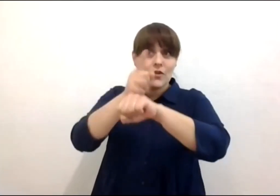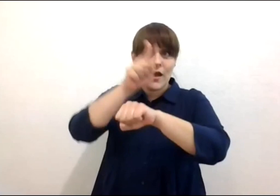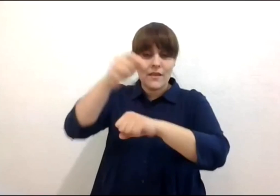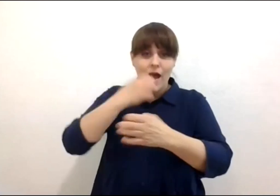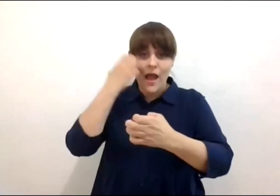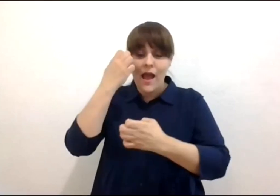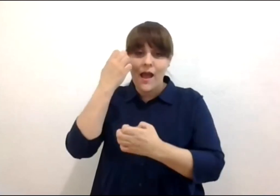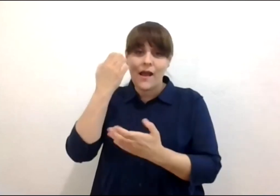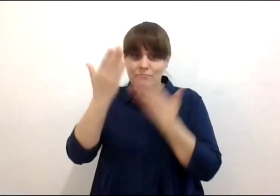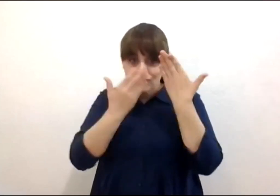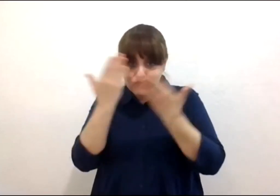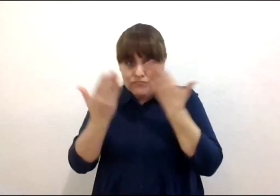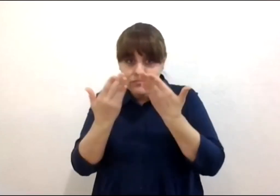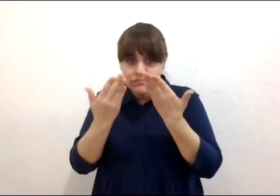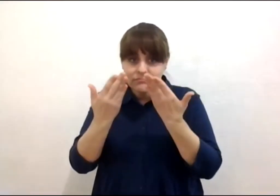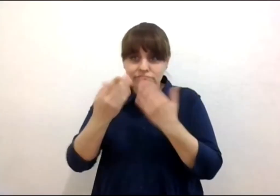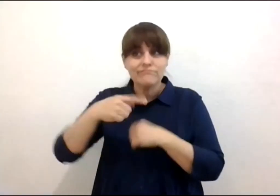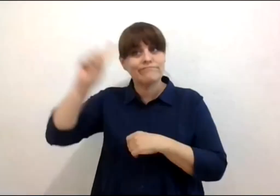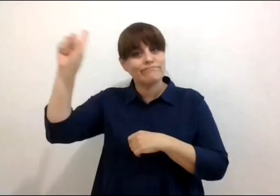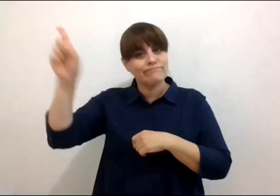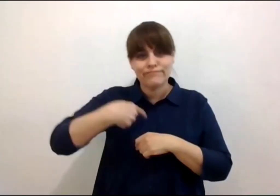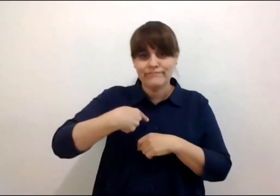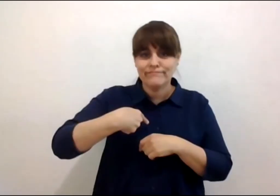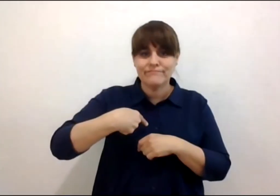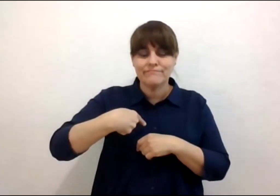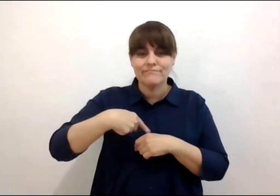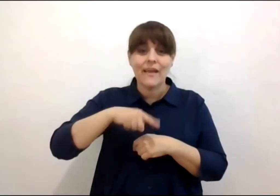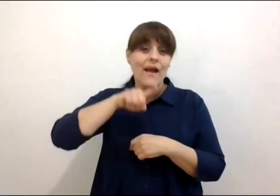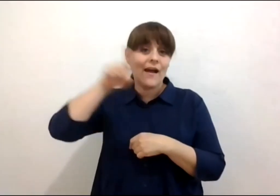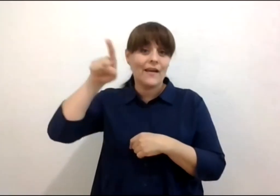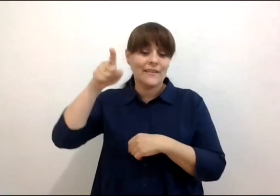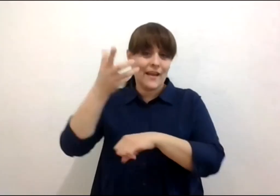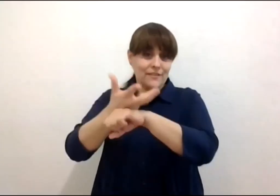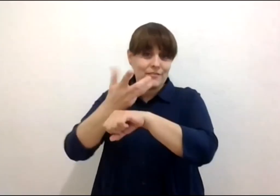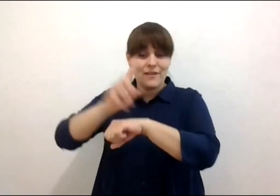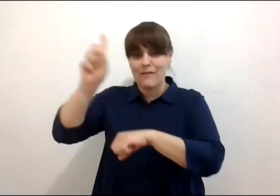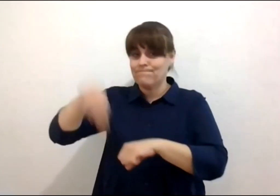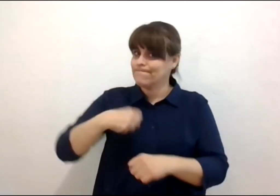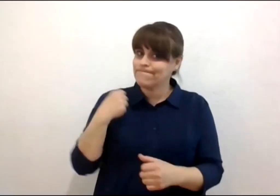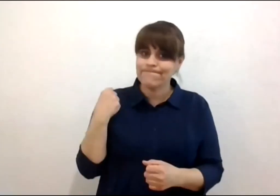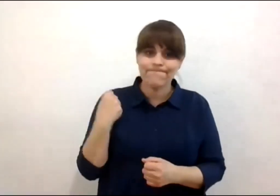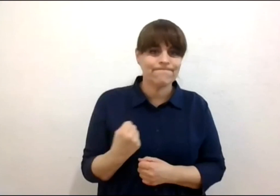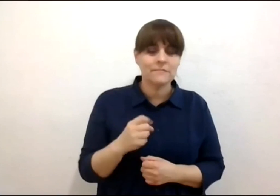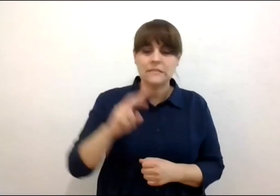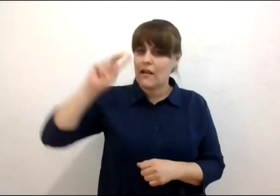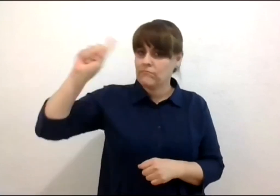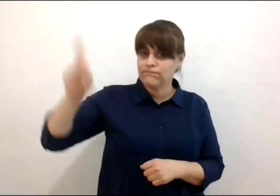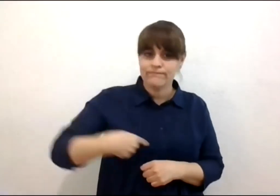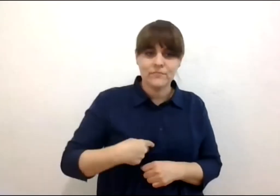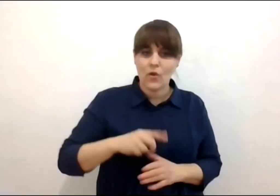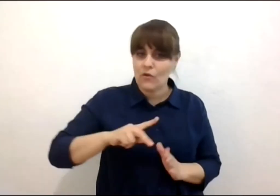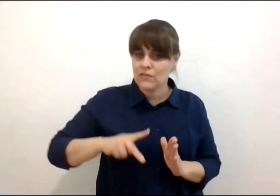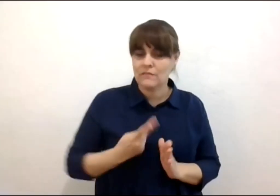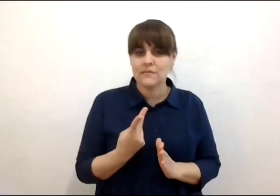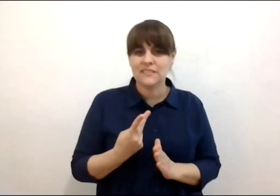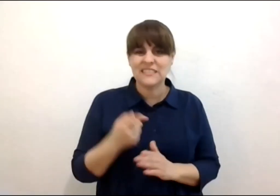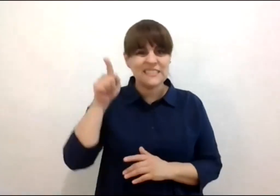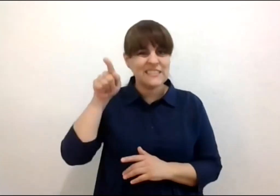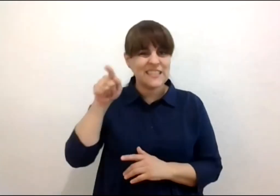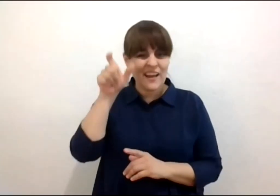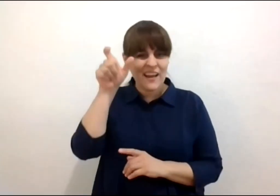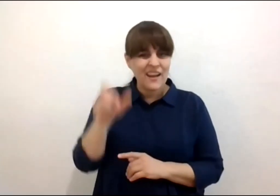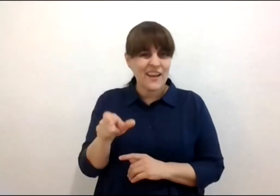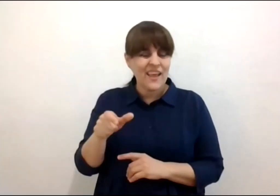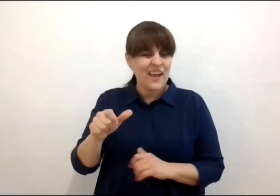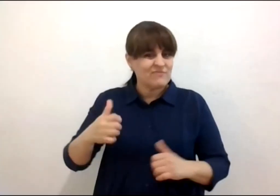cierra cierra Los Ángeles entonces se tiene que regresar a fuerzas y estaba muy enojado